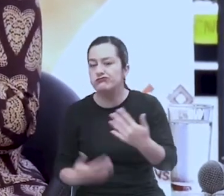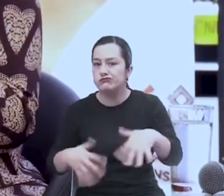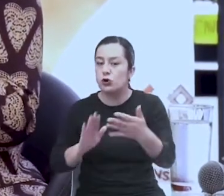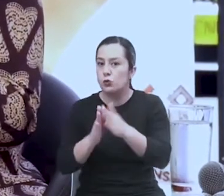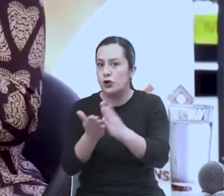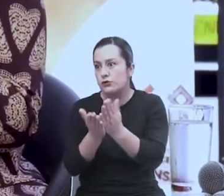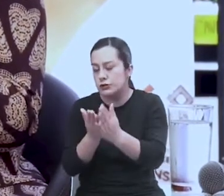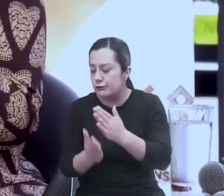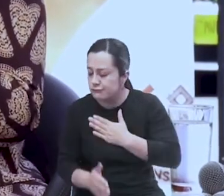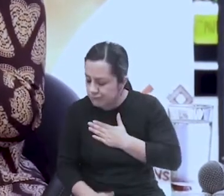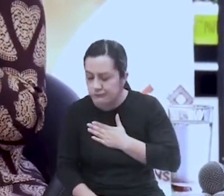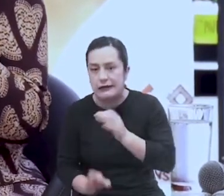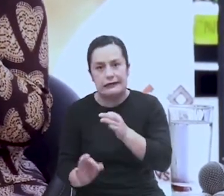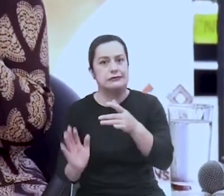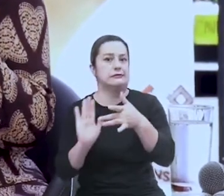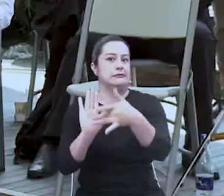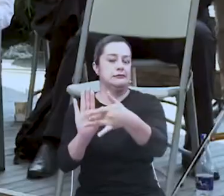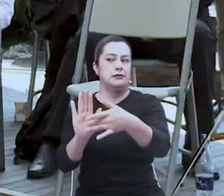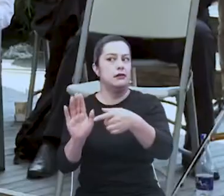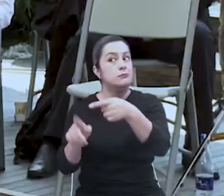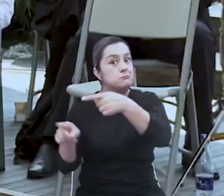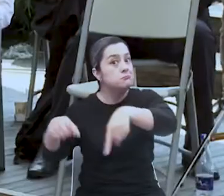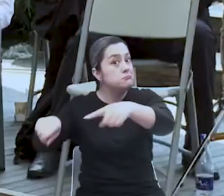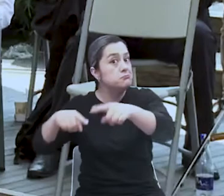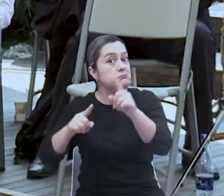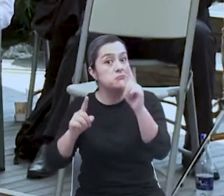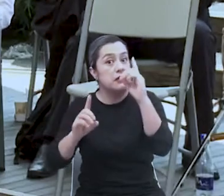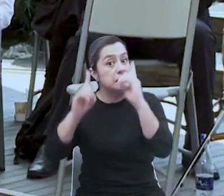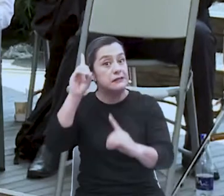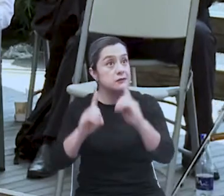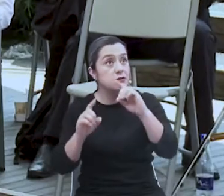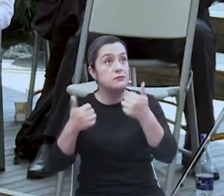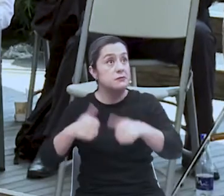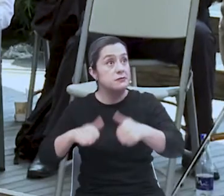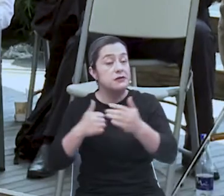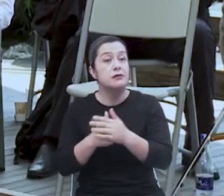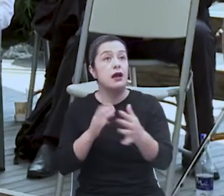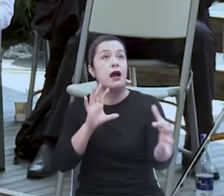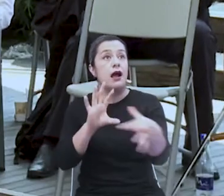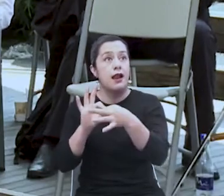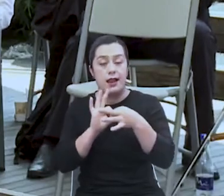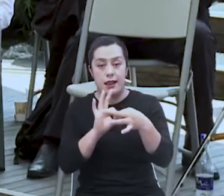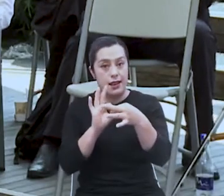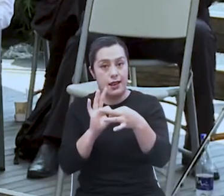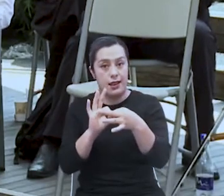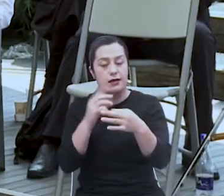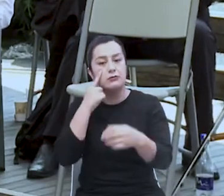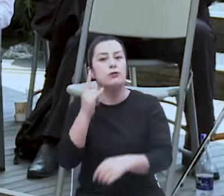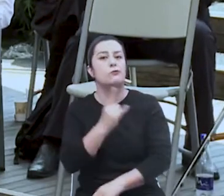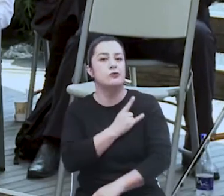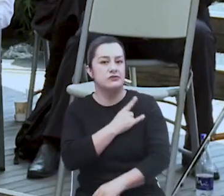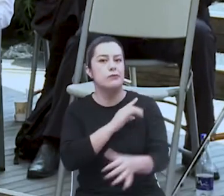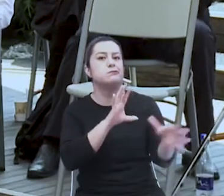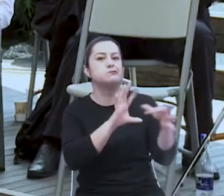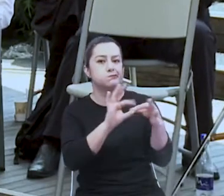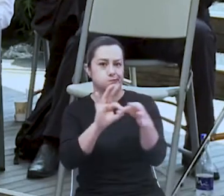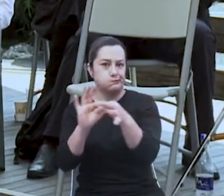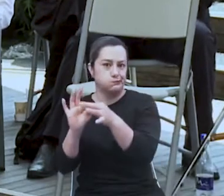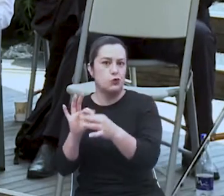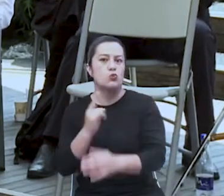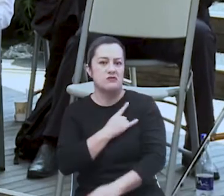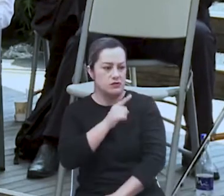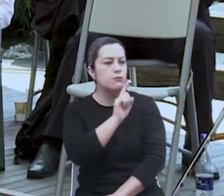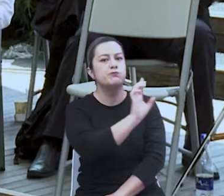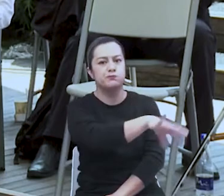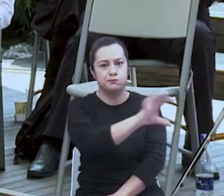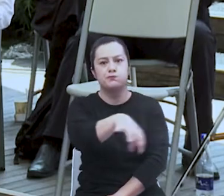les permita a cada uno, pues tomar decisiones. También, pues alianzas que tenemos con universidades de la ciudad, pero también con